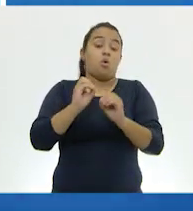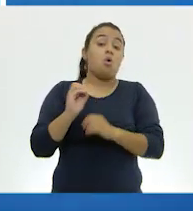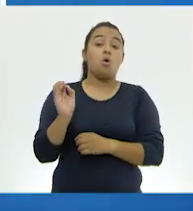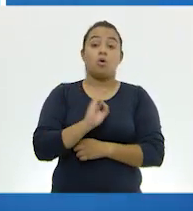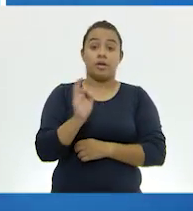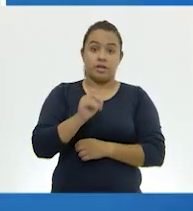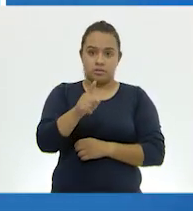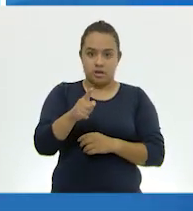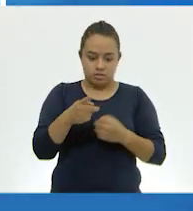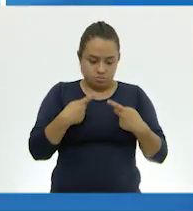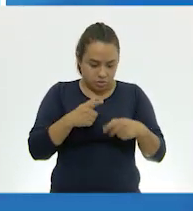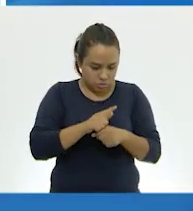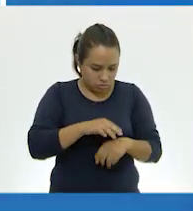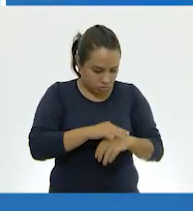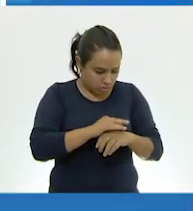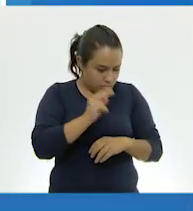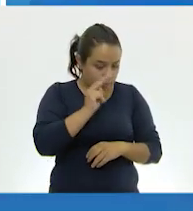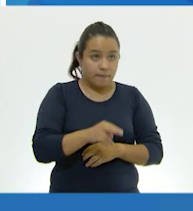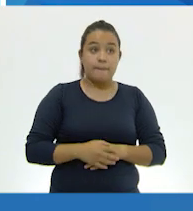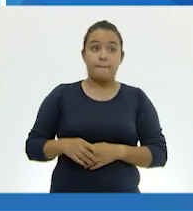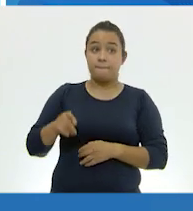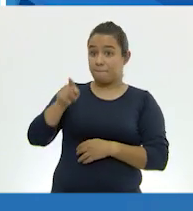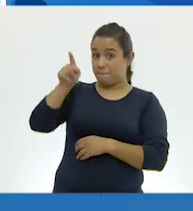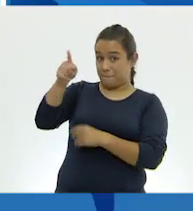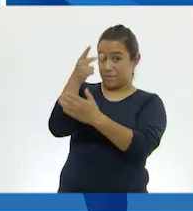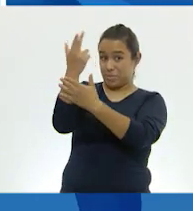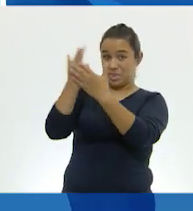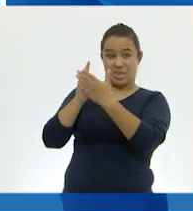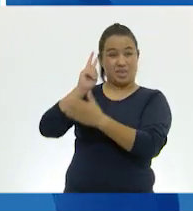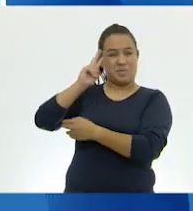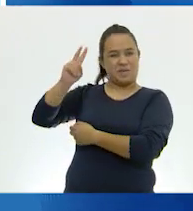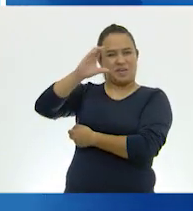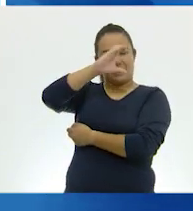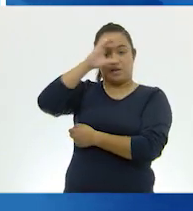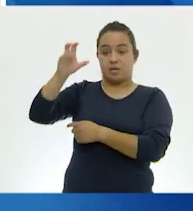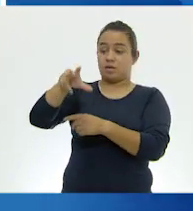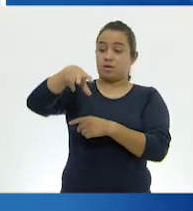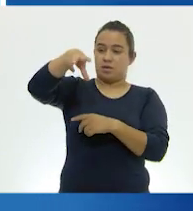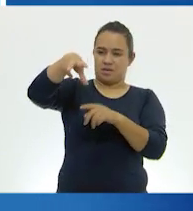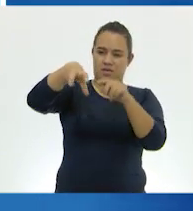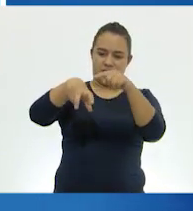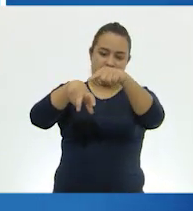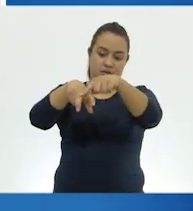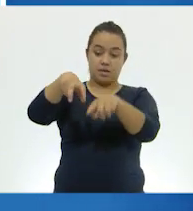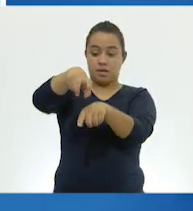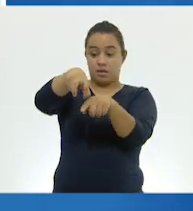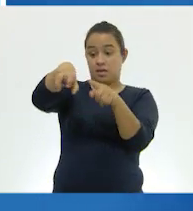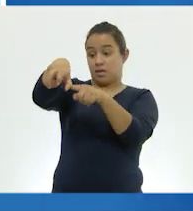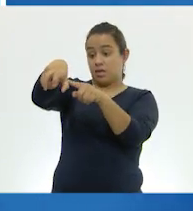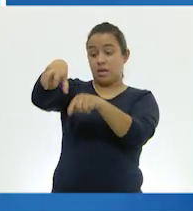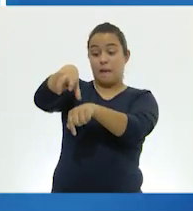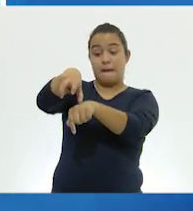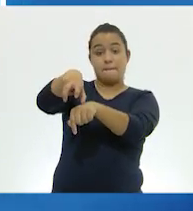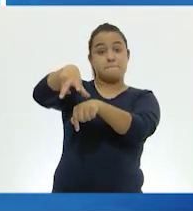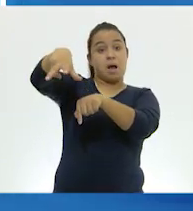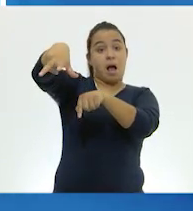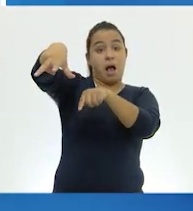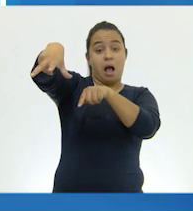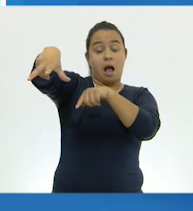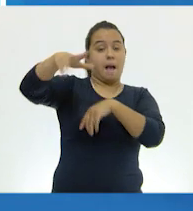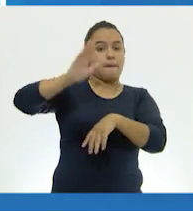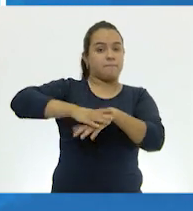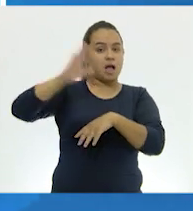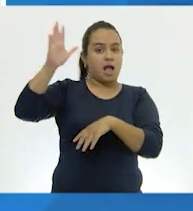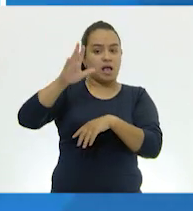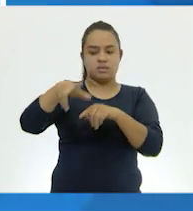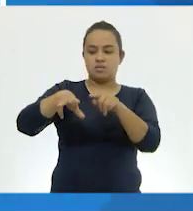verlo en persona. En esa misma ilustración, si podemos darnos cuenta, sus patas traseras son más largas que sus extremidades